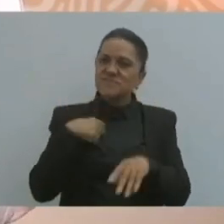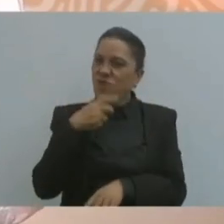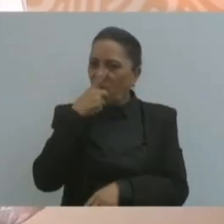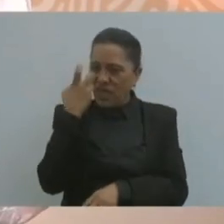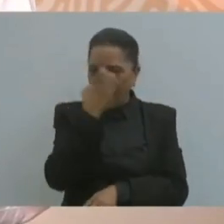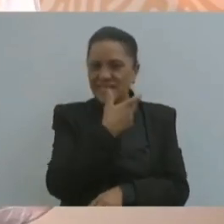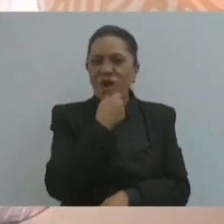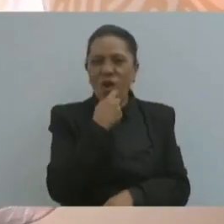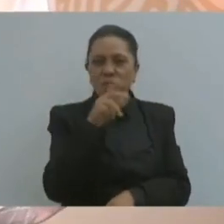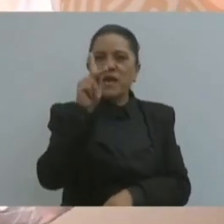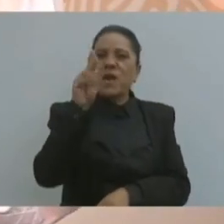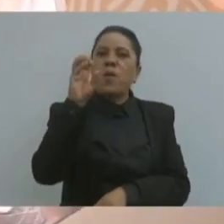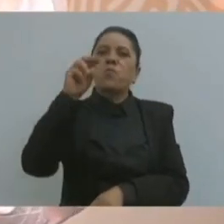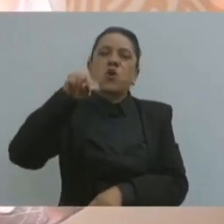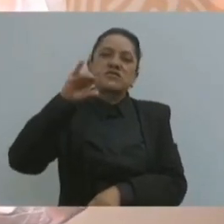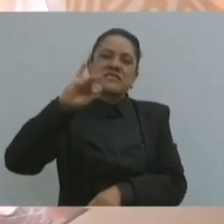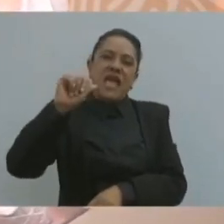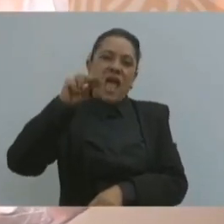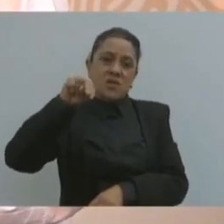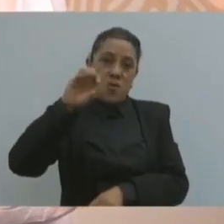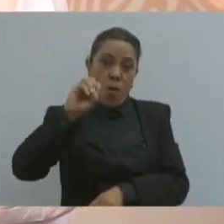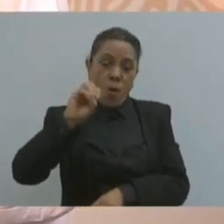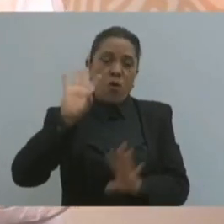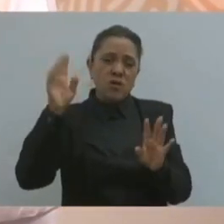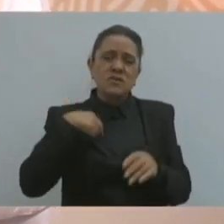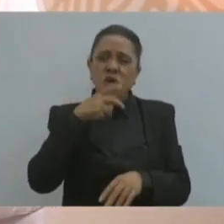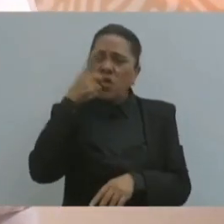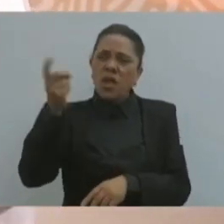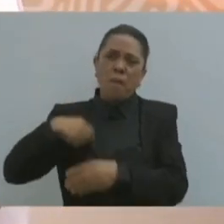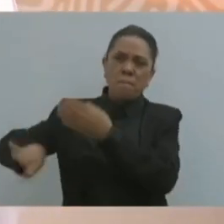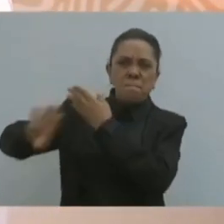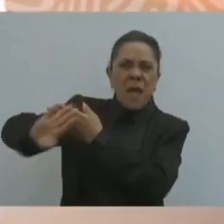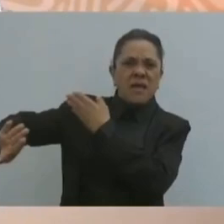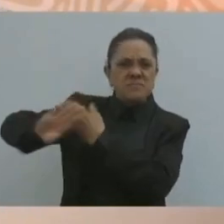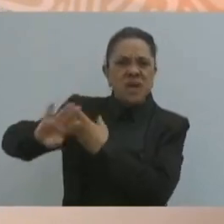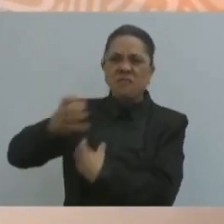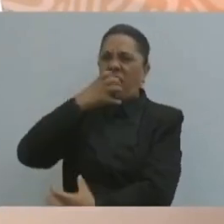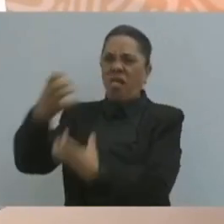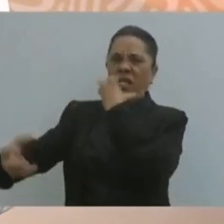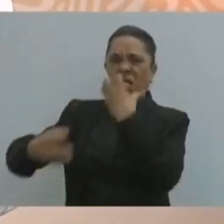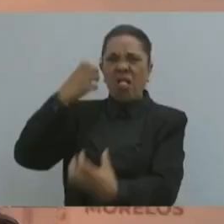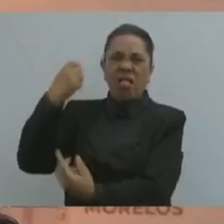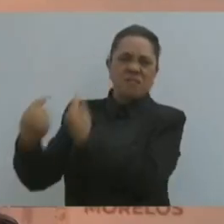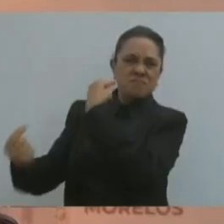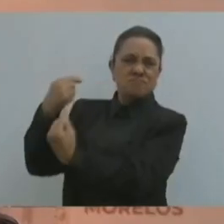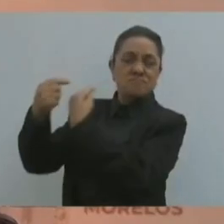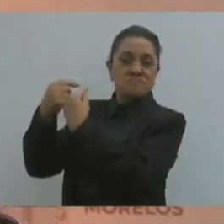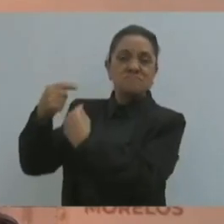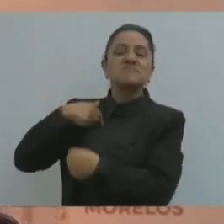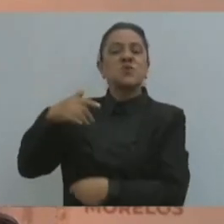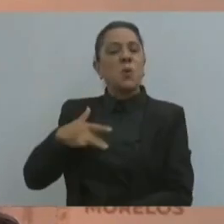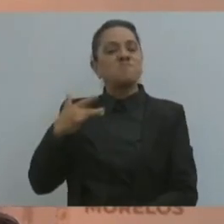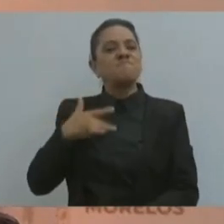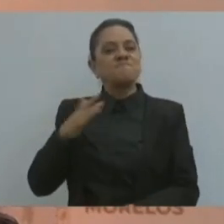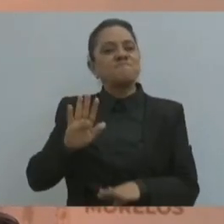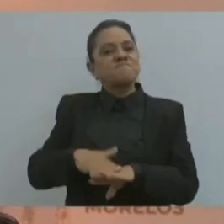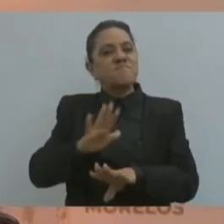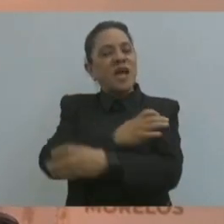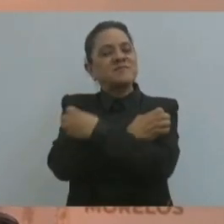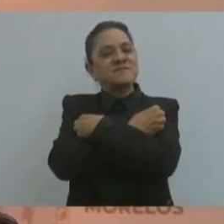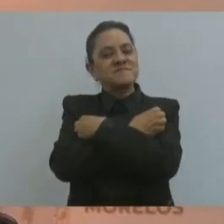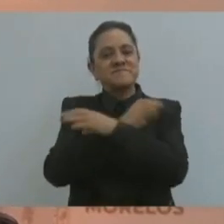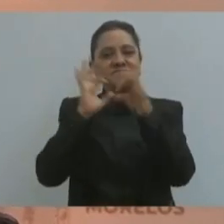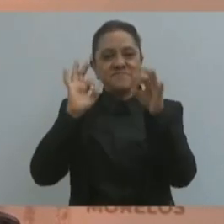Arriaga diría, entre más me golpean y más gritan, más digno me siento. Es